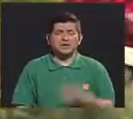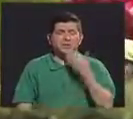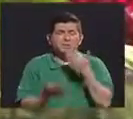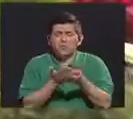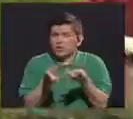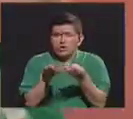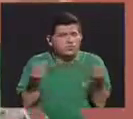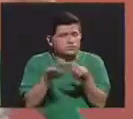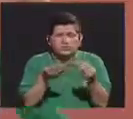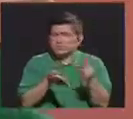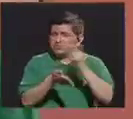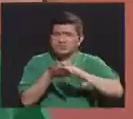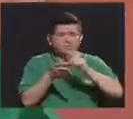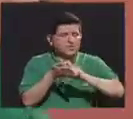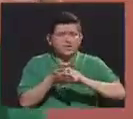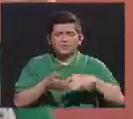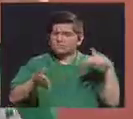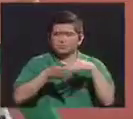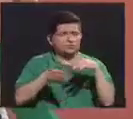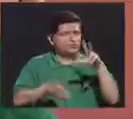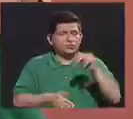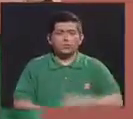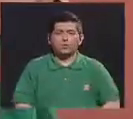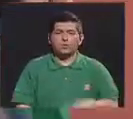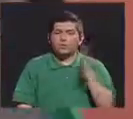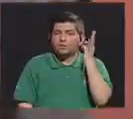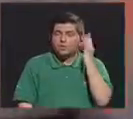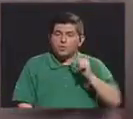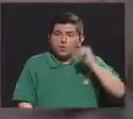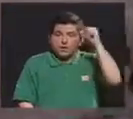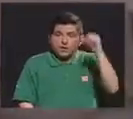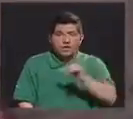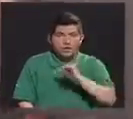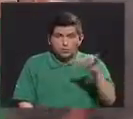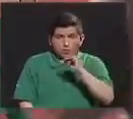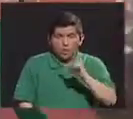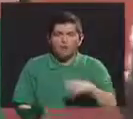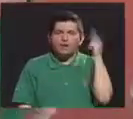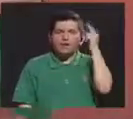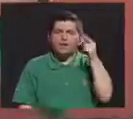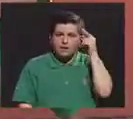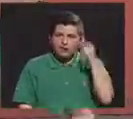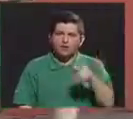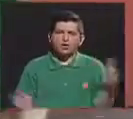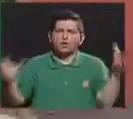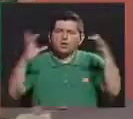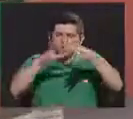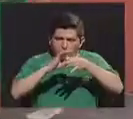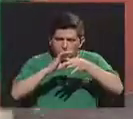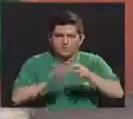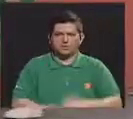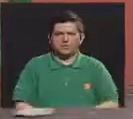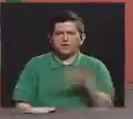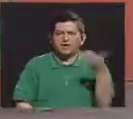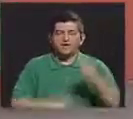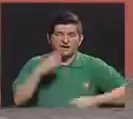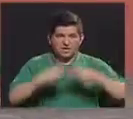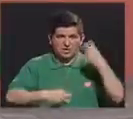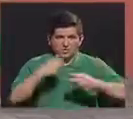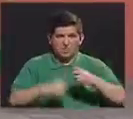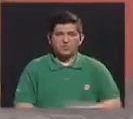parte académica. Y en una mujer adulta, pues es lo mismo y obviamente se asocia también a problemas de